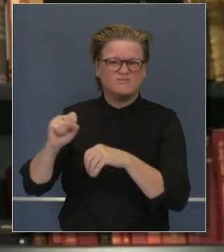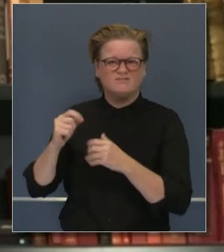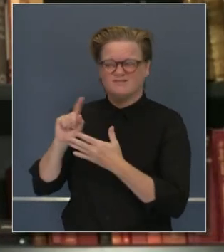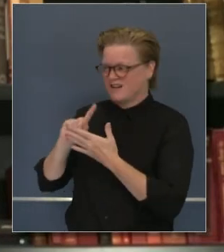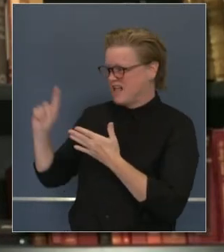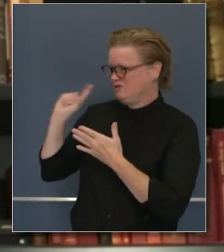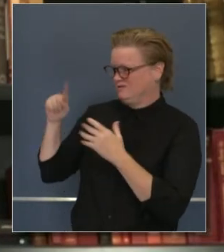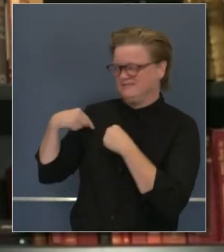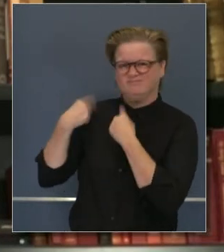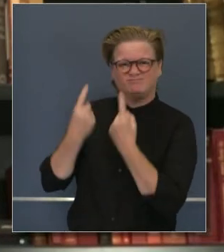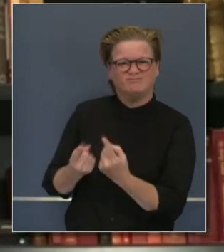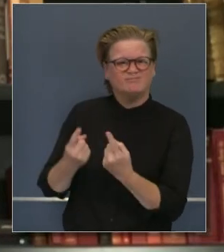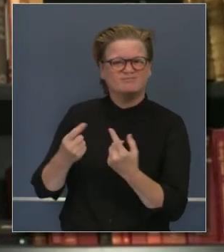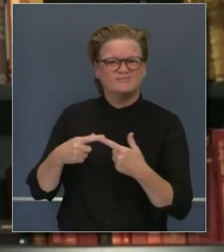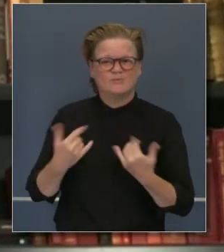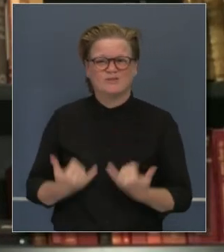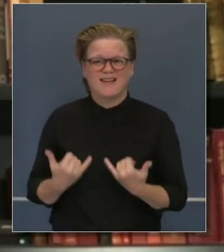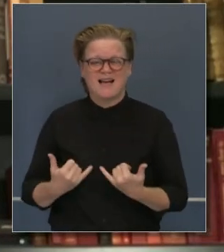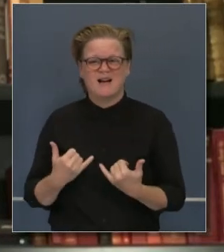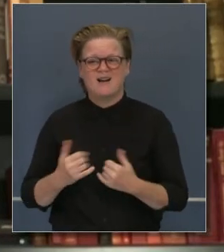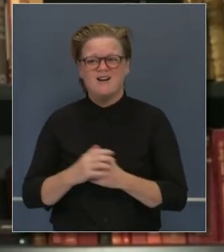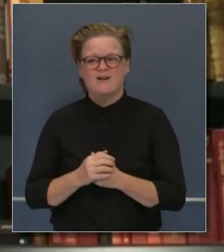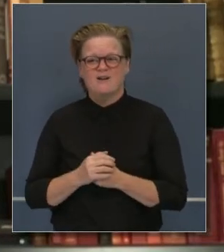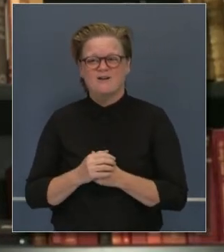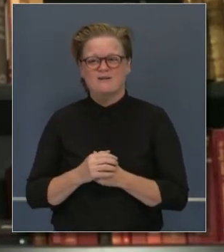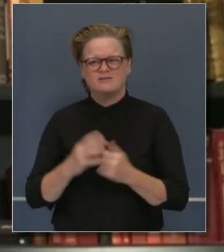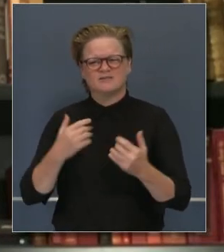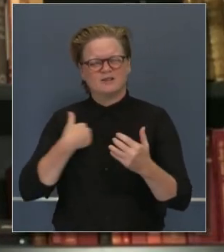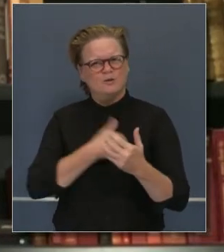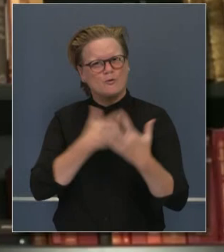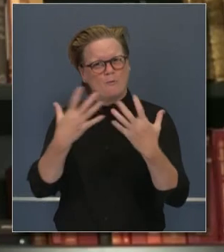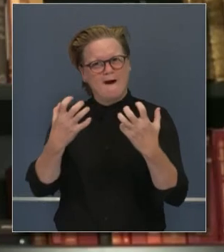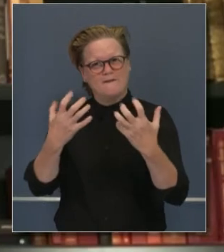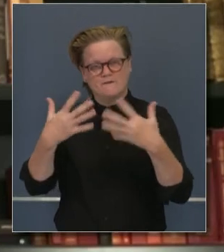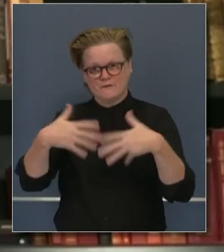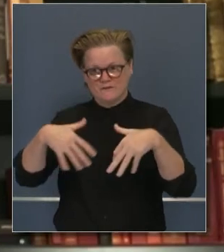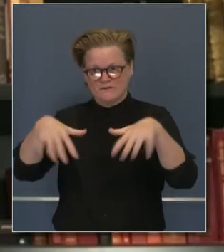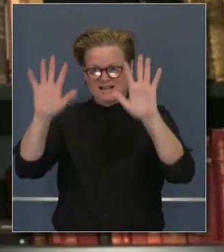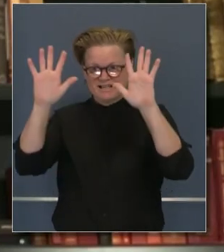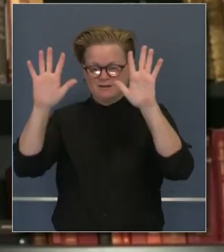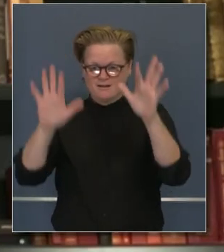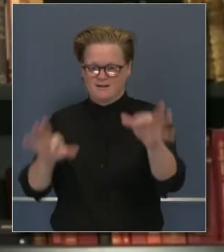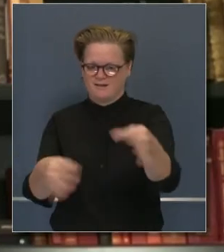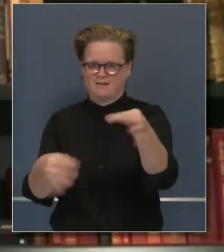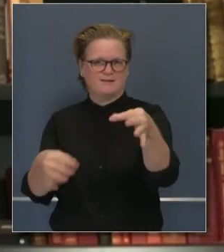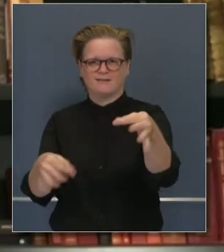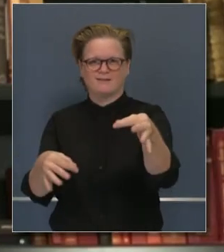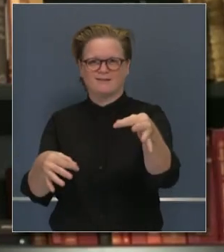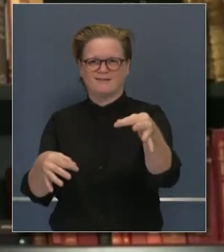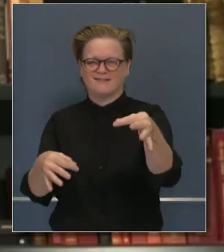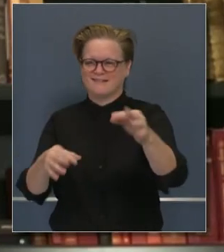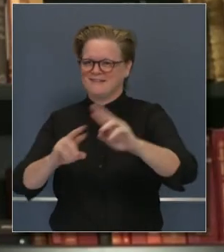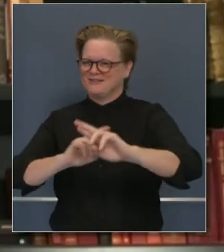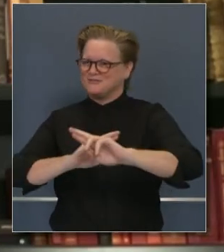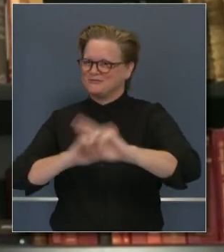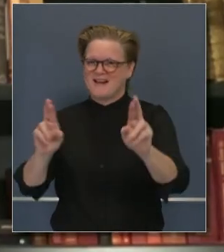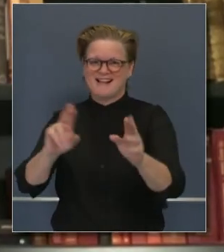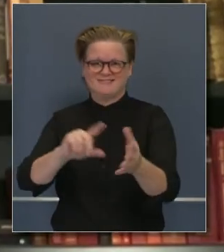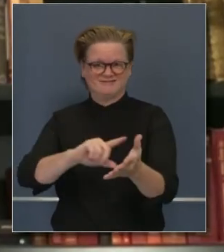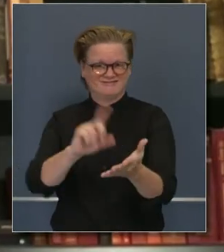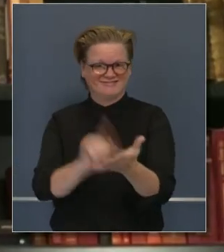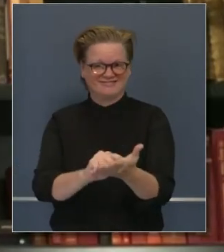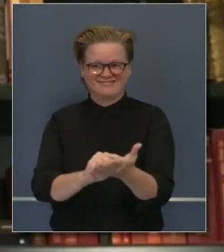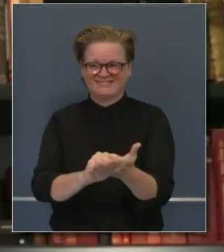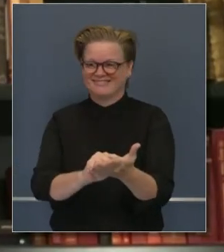en particular trabajando para conseguir que se acabe este presupuesto que tenemos que enviar a los impresores a mediados de